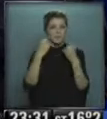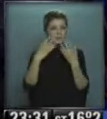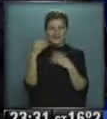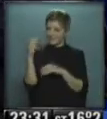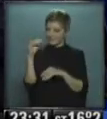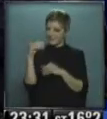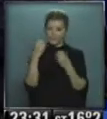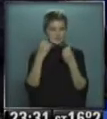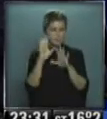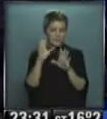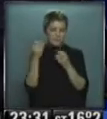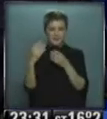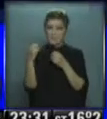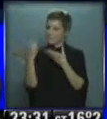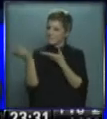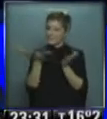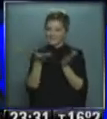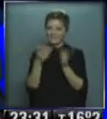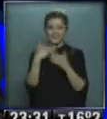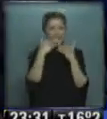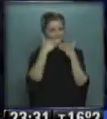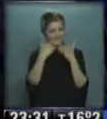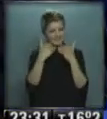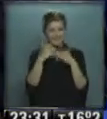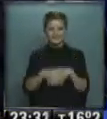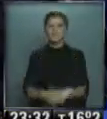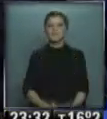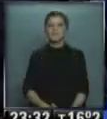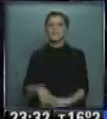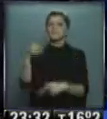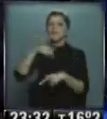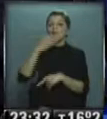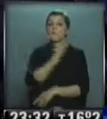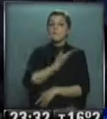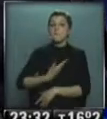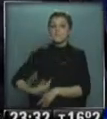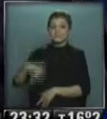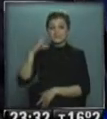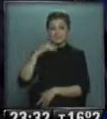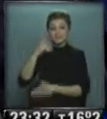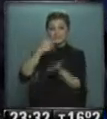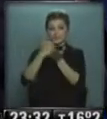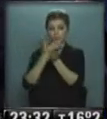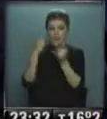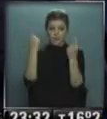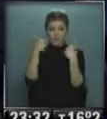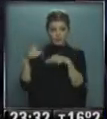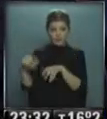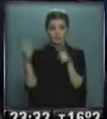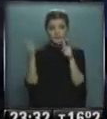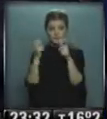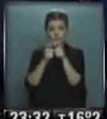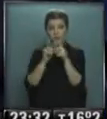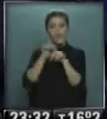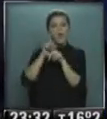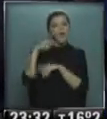está? Bien, bien Bienvenido Bueno, muchas gracias Se reunió la Presidenta con distintos sectores vimos aquí algunas repercusiones